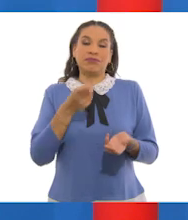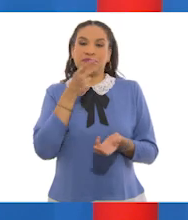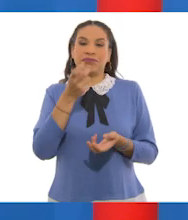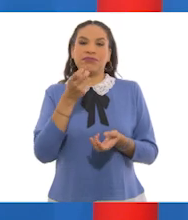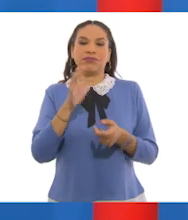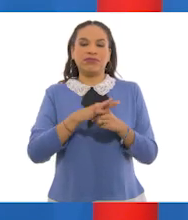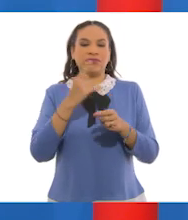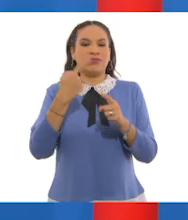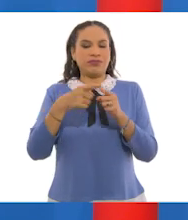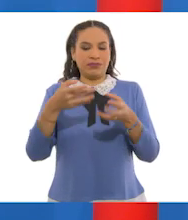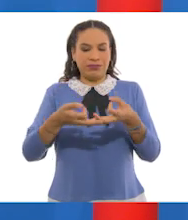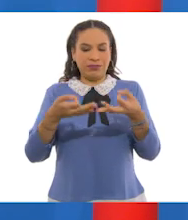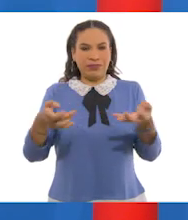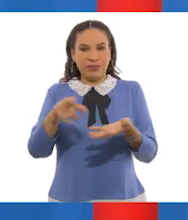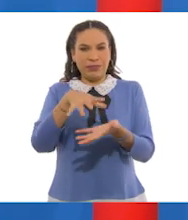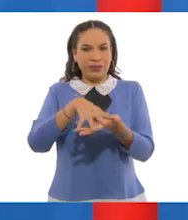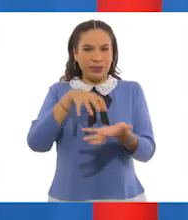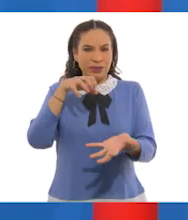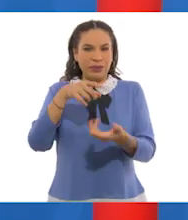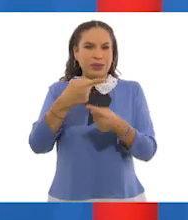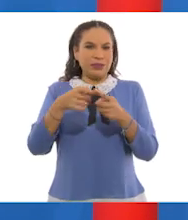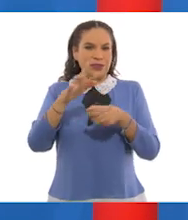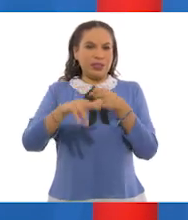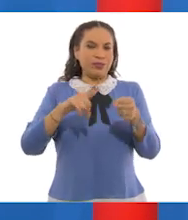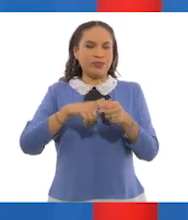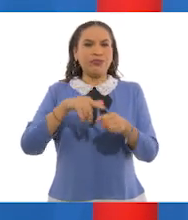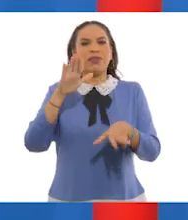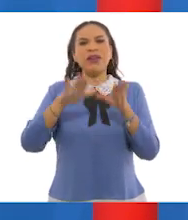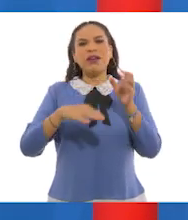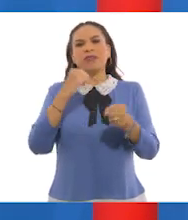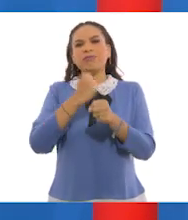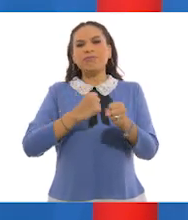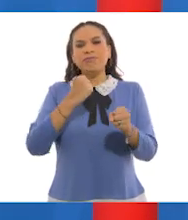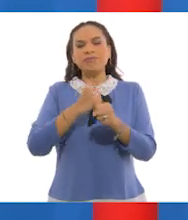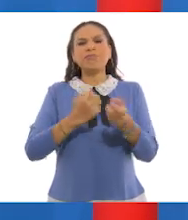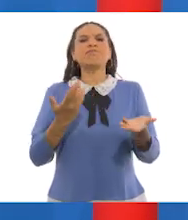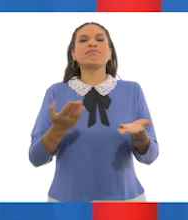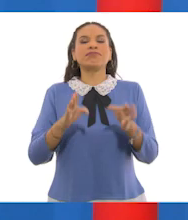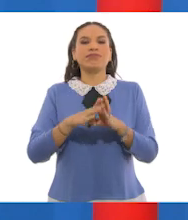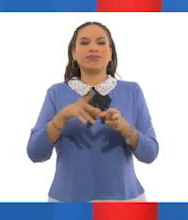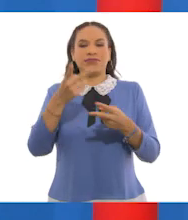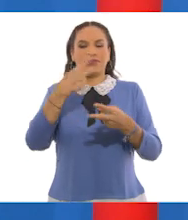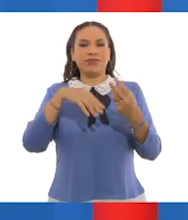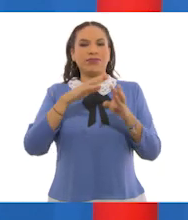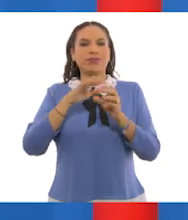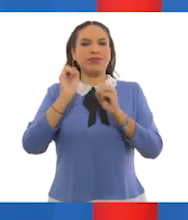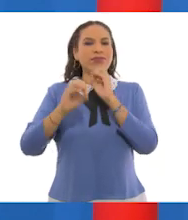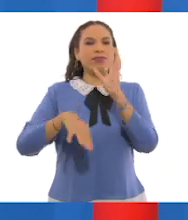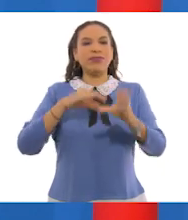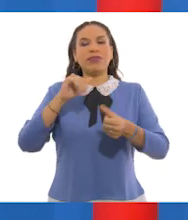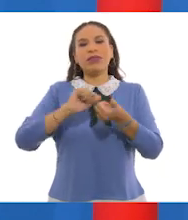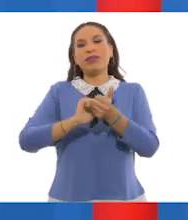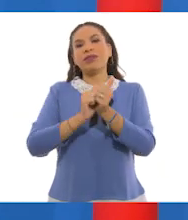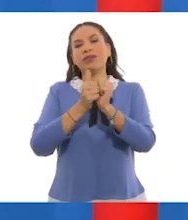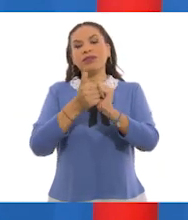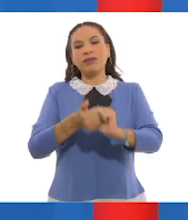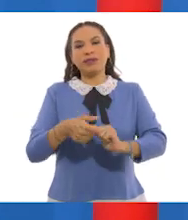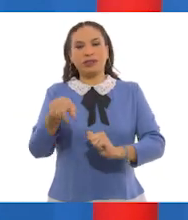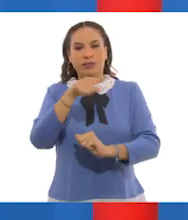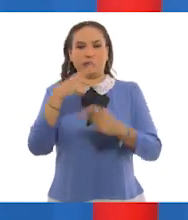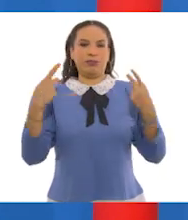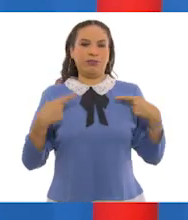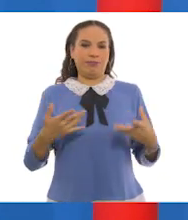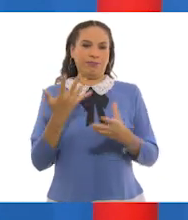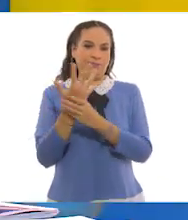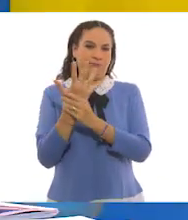de la sobreexplotación de los recursos naturales, que en muchos casos se producen residuos o desechos que generamos los